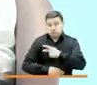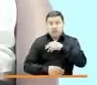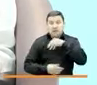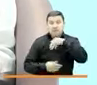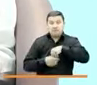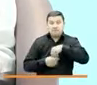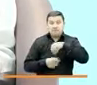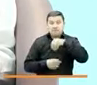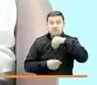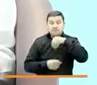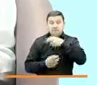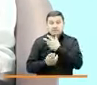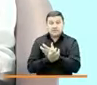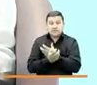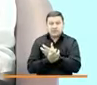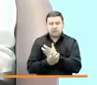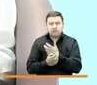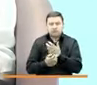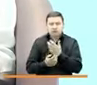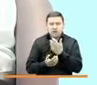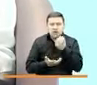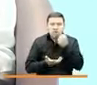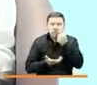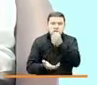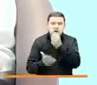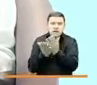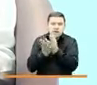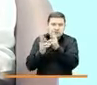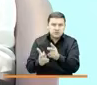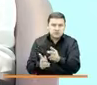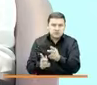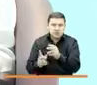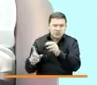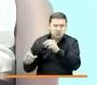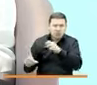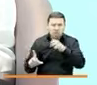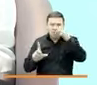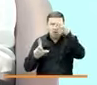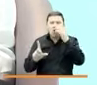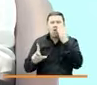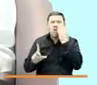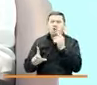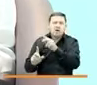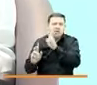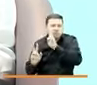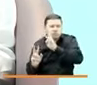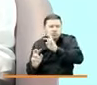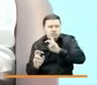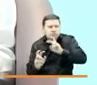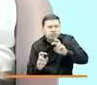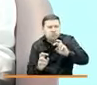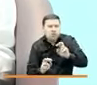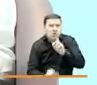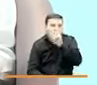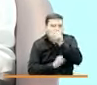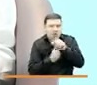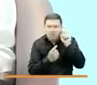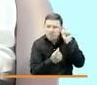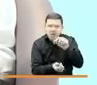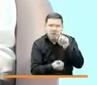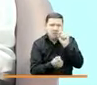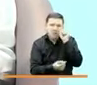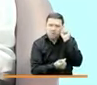financiar, a becar a un estudiante de posgrado, a un joven investigador, por un año lo beca